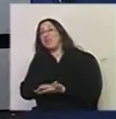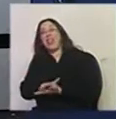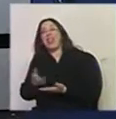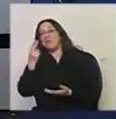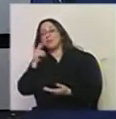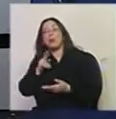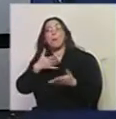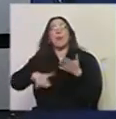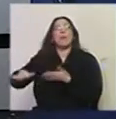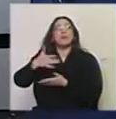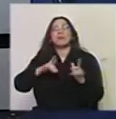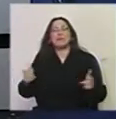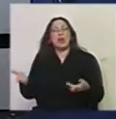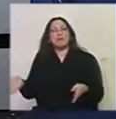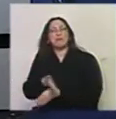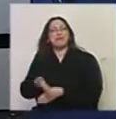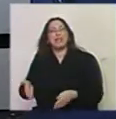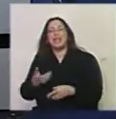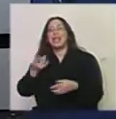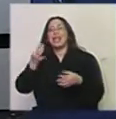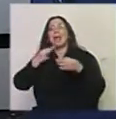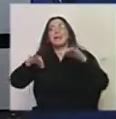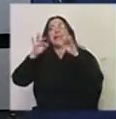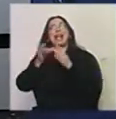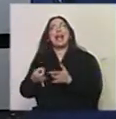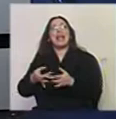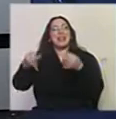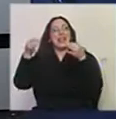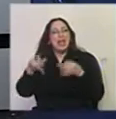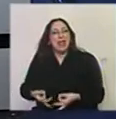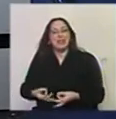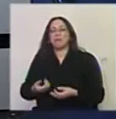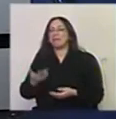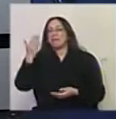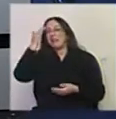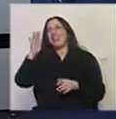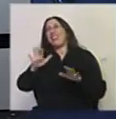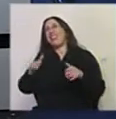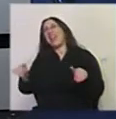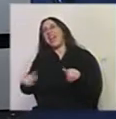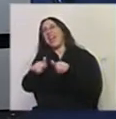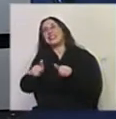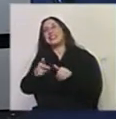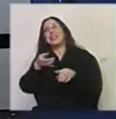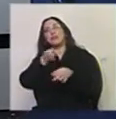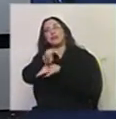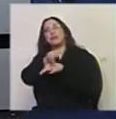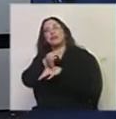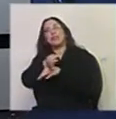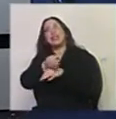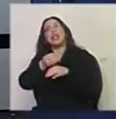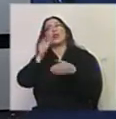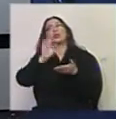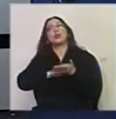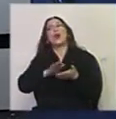movimiento, no veía espectáculos de calidad, no se sabía qué se estaba haciendo en materia de formación de los